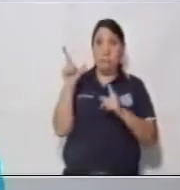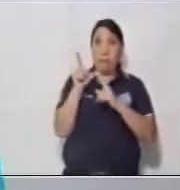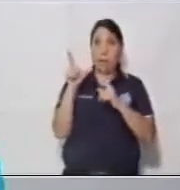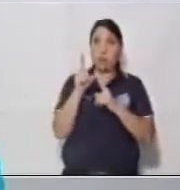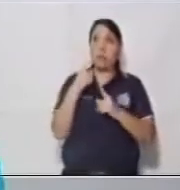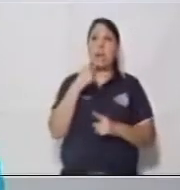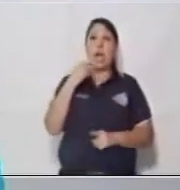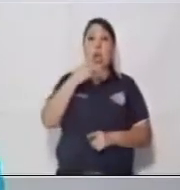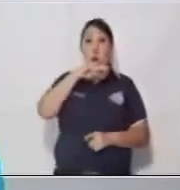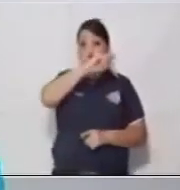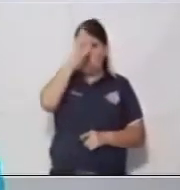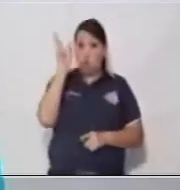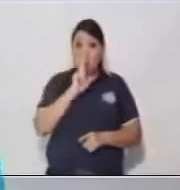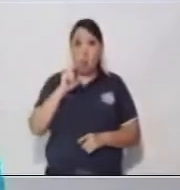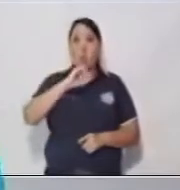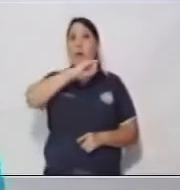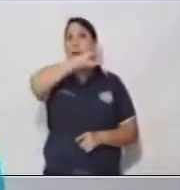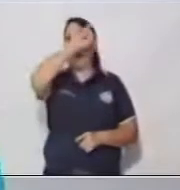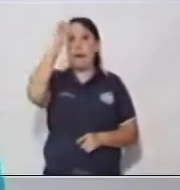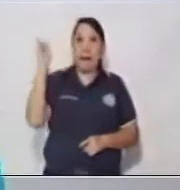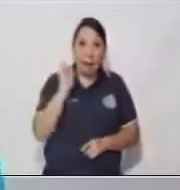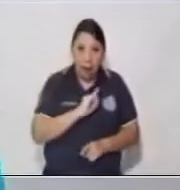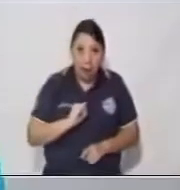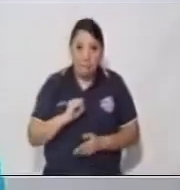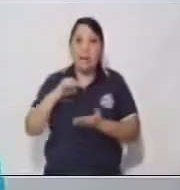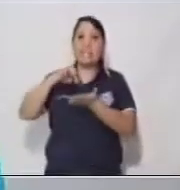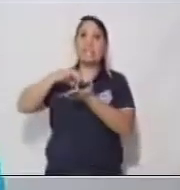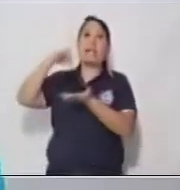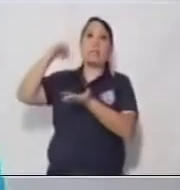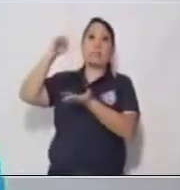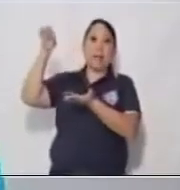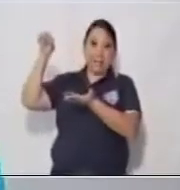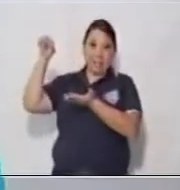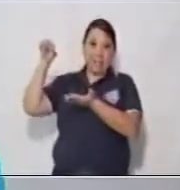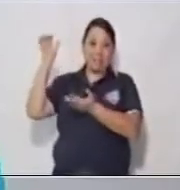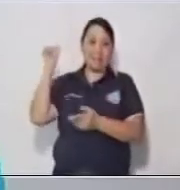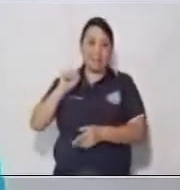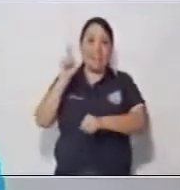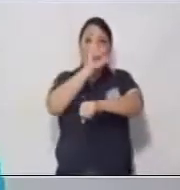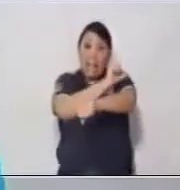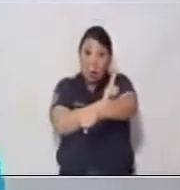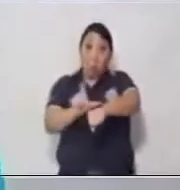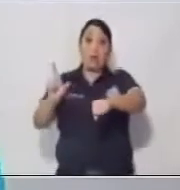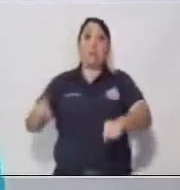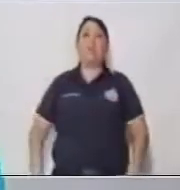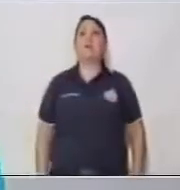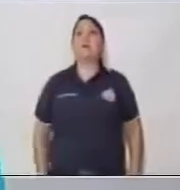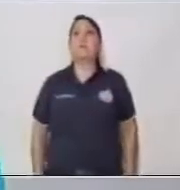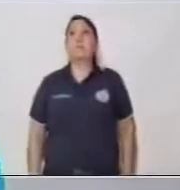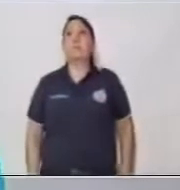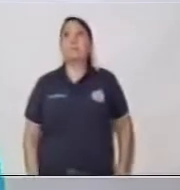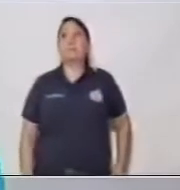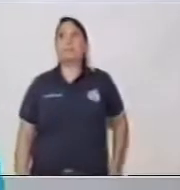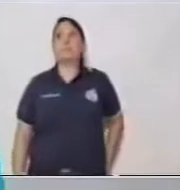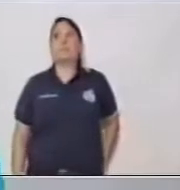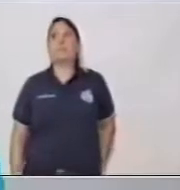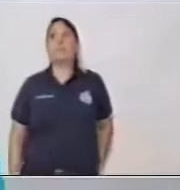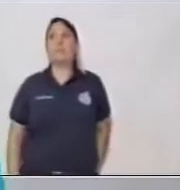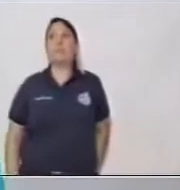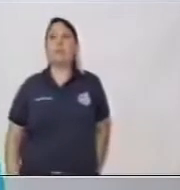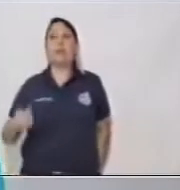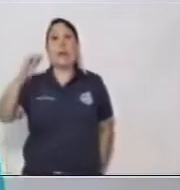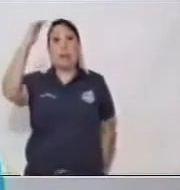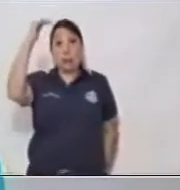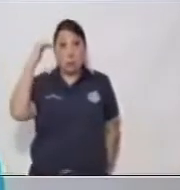jamás, también utilizamos letra inicial mayúscula porque es el nombre del país donde vive Peter Pan. Luego